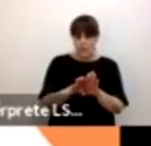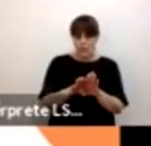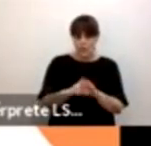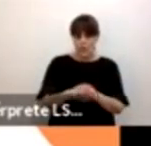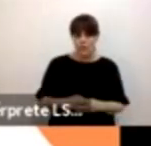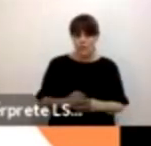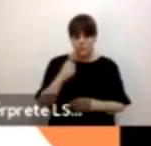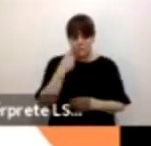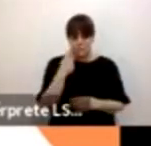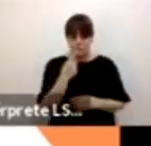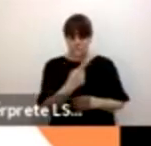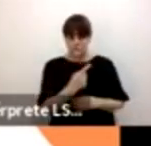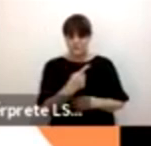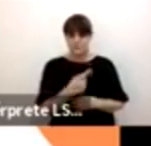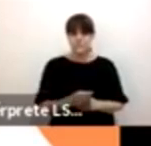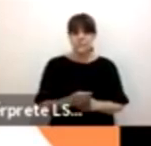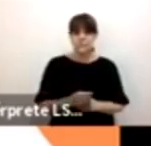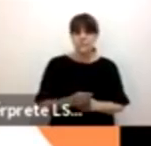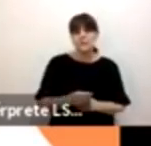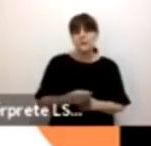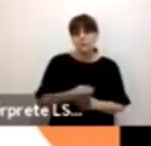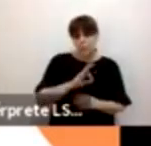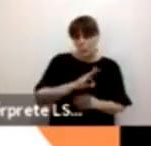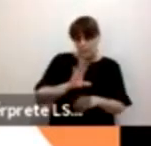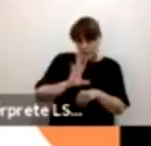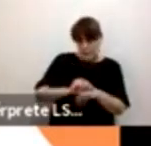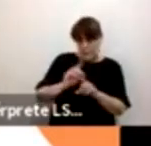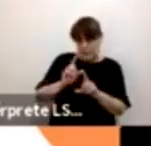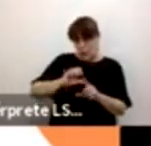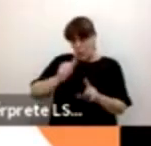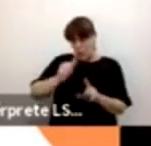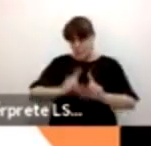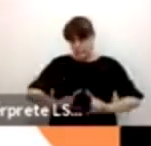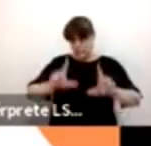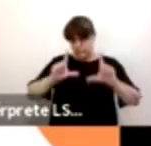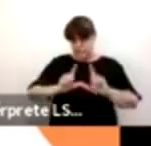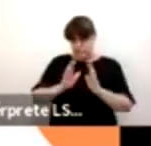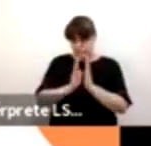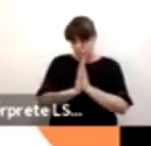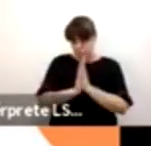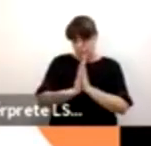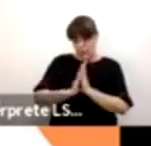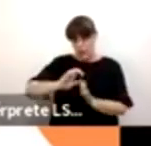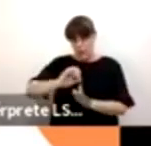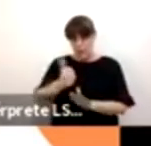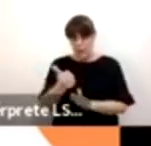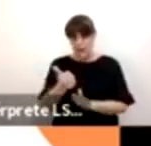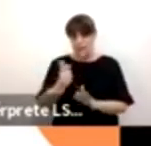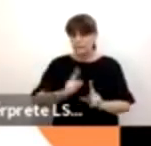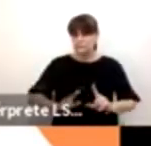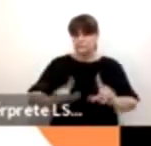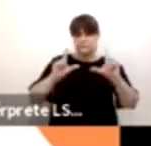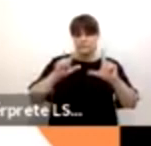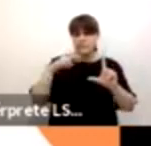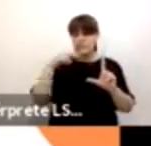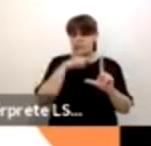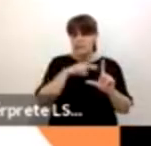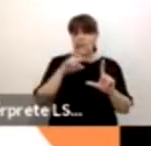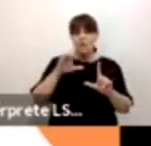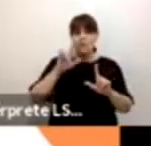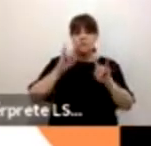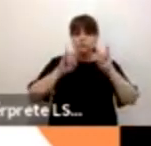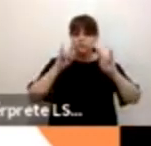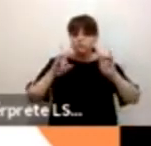si me permiten ya las siguientes diapositivas, si las quieren pasar rápido, son unas fotos de cuando las